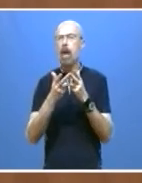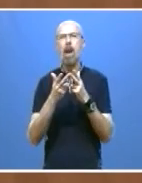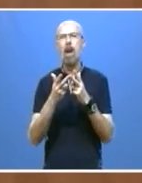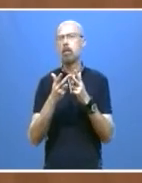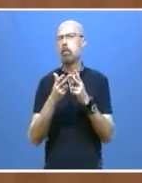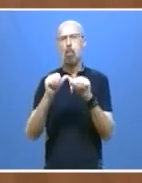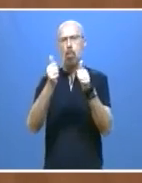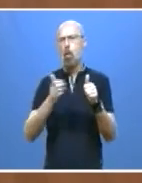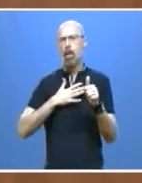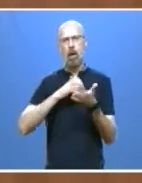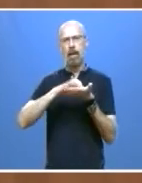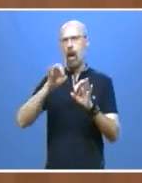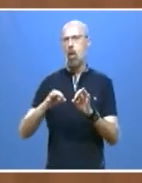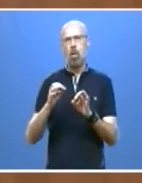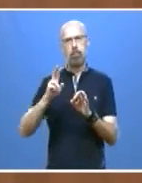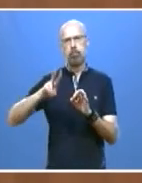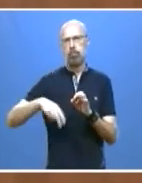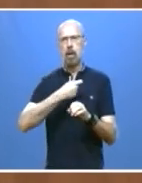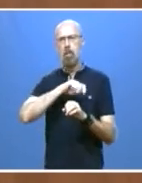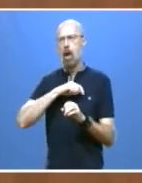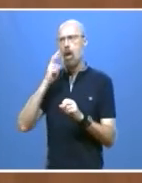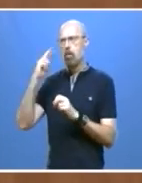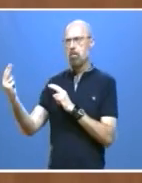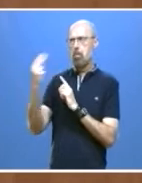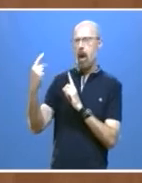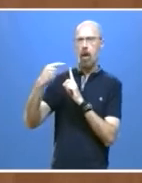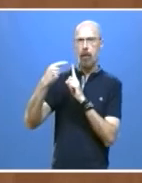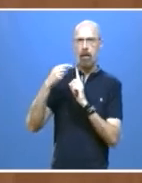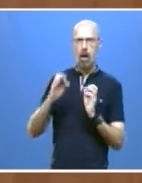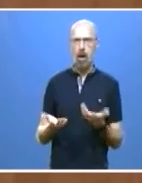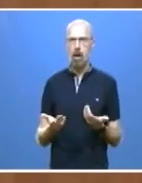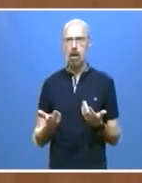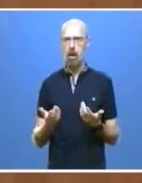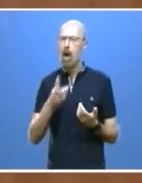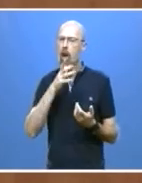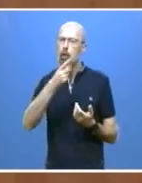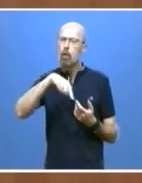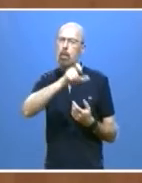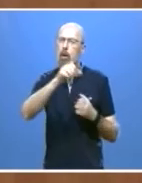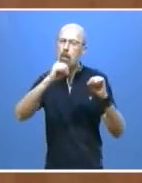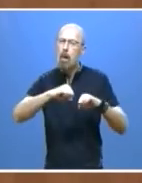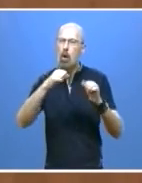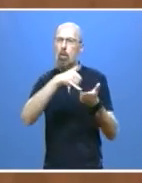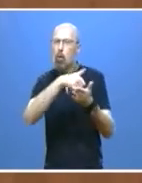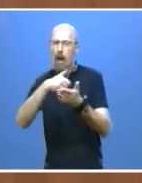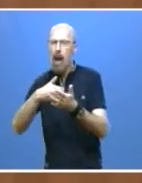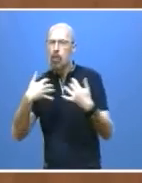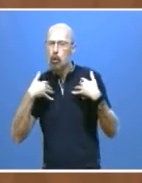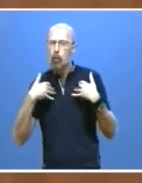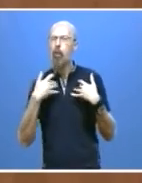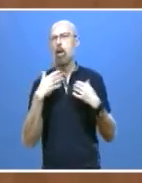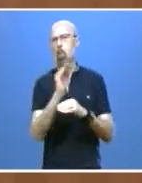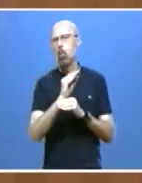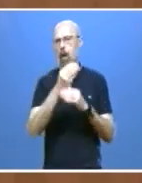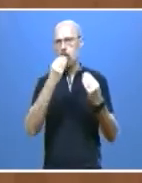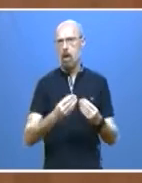familias más vulnerables y ahora hay que hacerlo con más aínco si cabe. Tenemos todos los mecanismos para